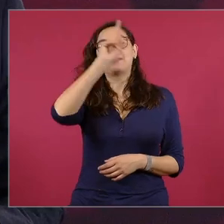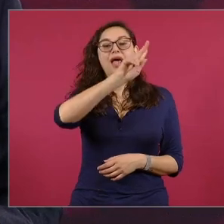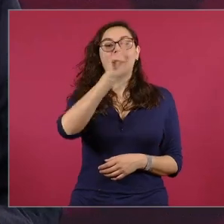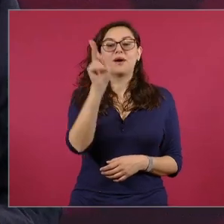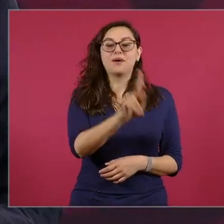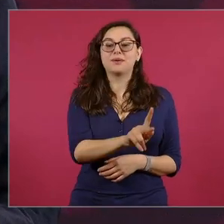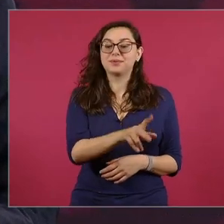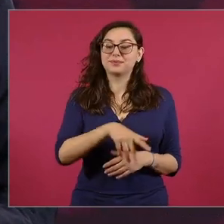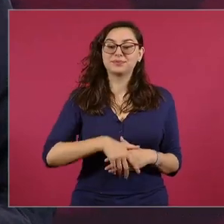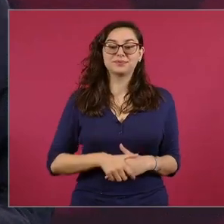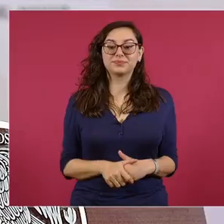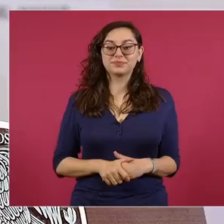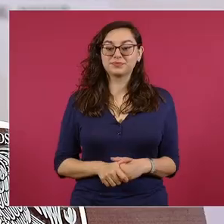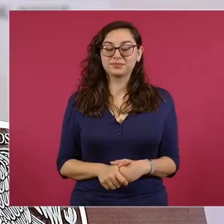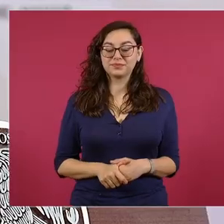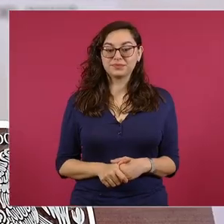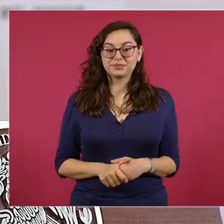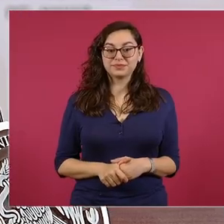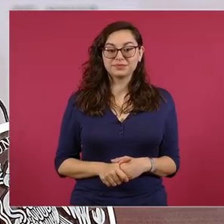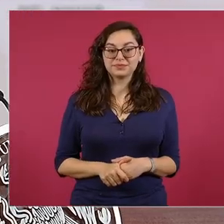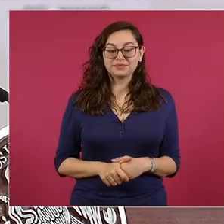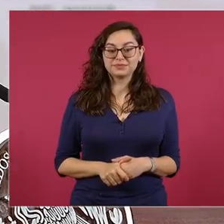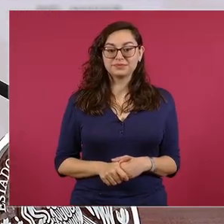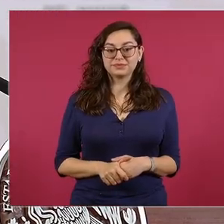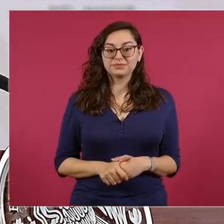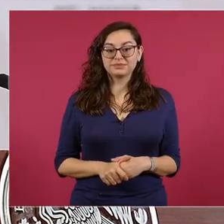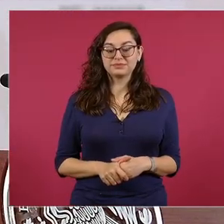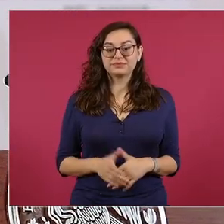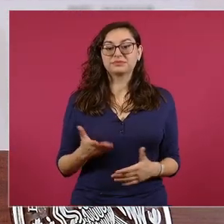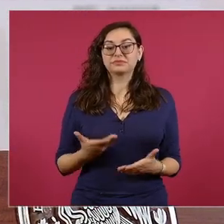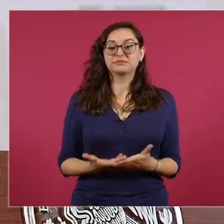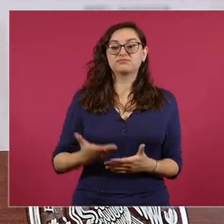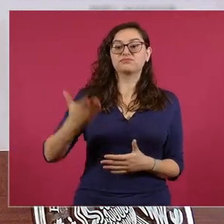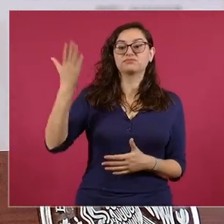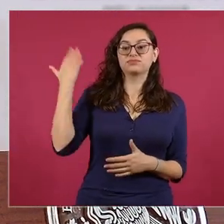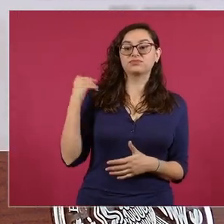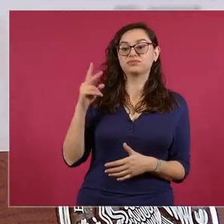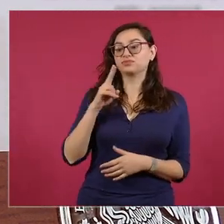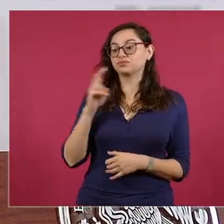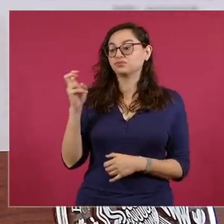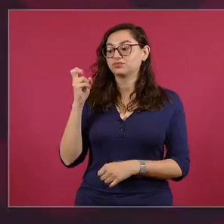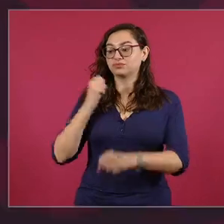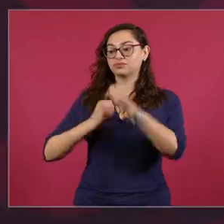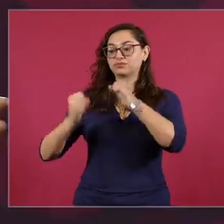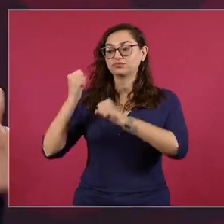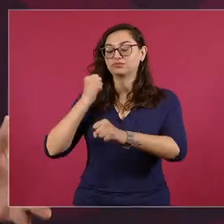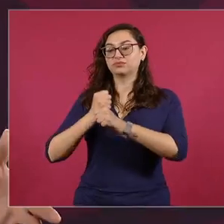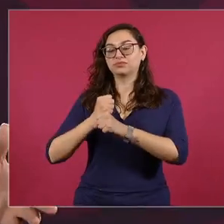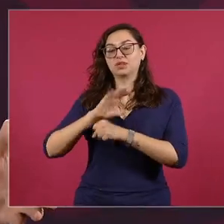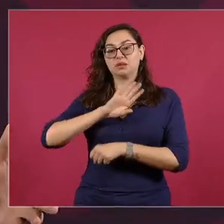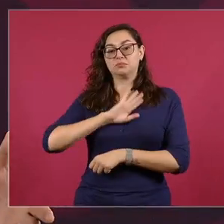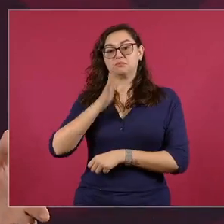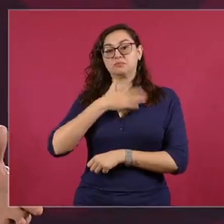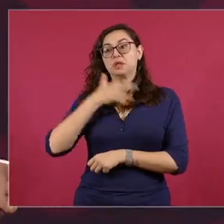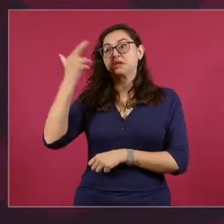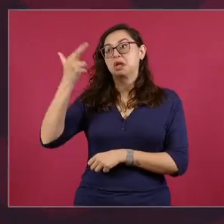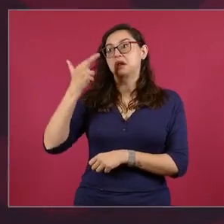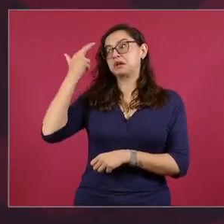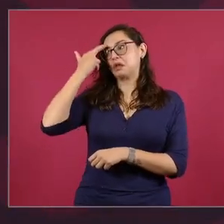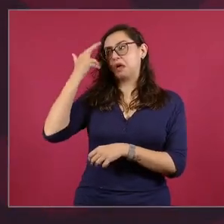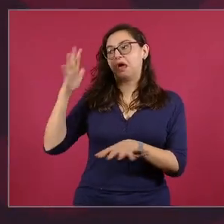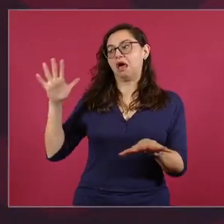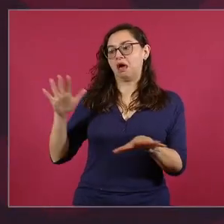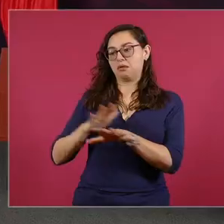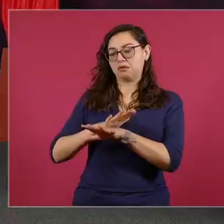que hace 200 años se terminó la monarquía en México y comenzó la